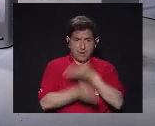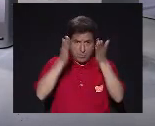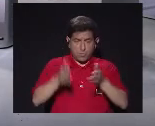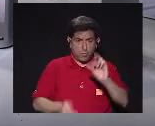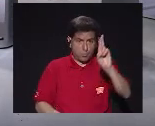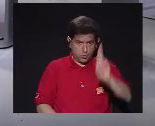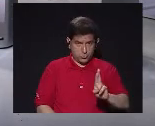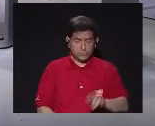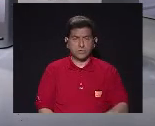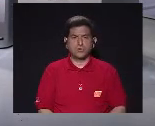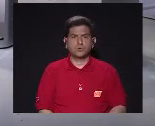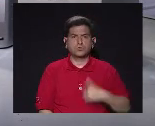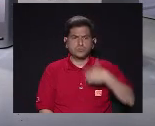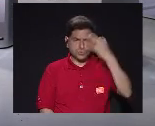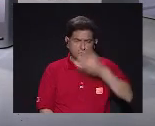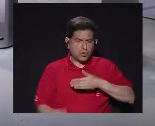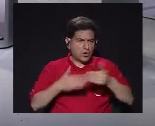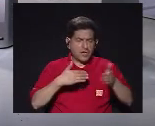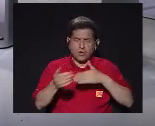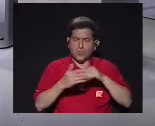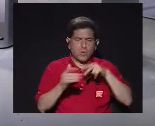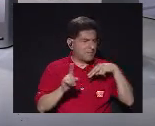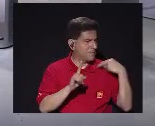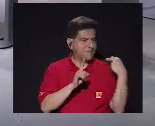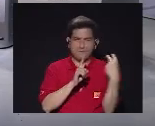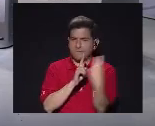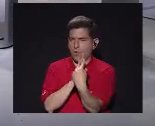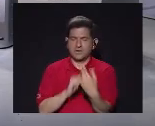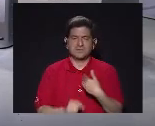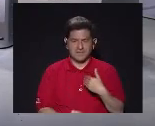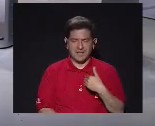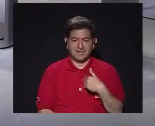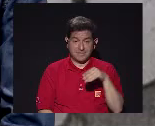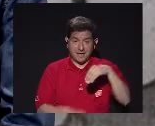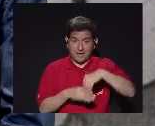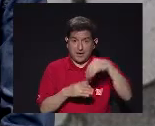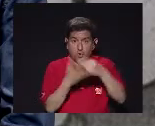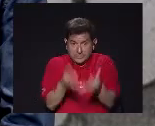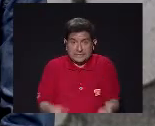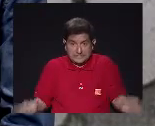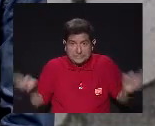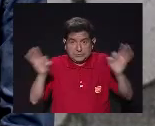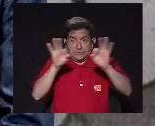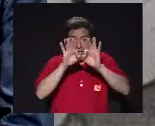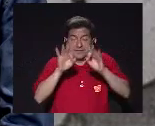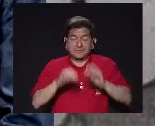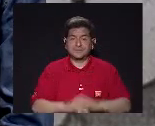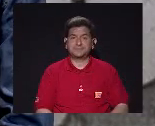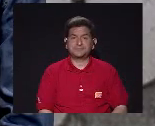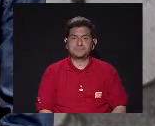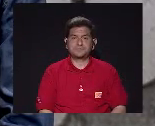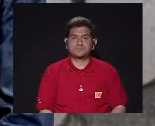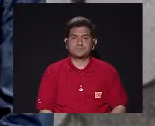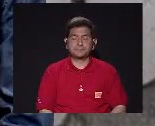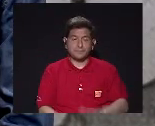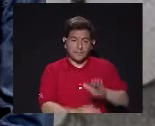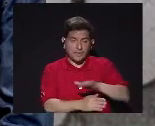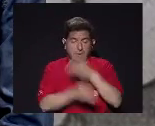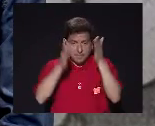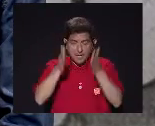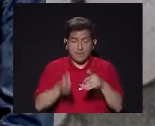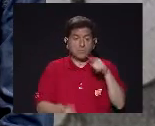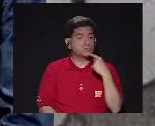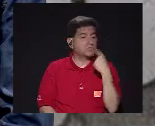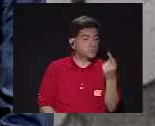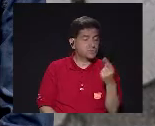Yo pienso que tiene Casi que De cualquier esquina Que se le vea Tiene carne El asunto Desde el punto de vista De los músicos